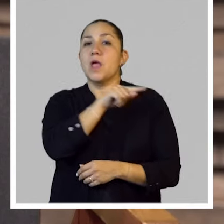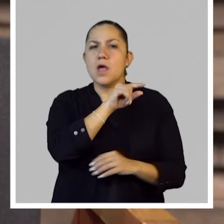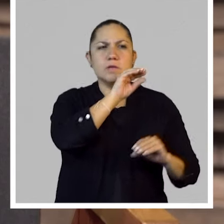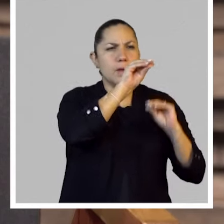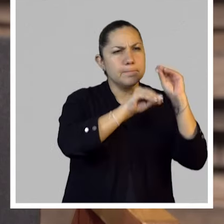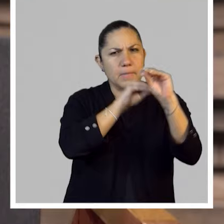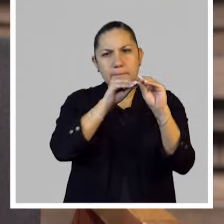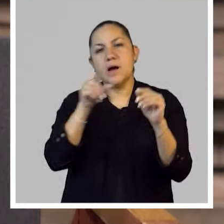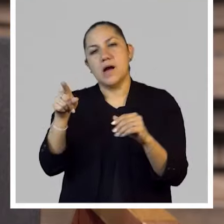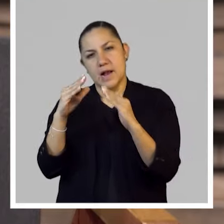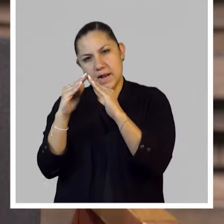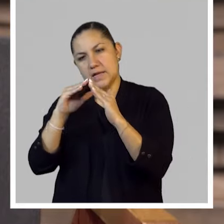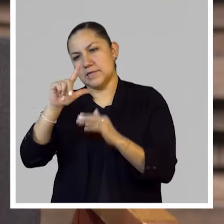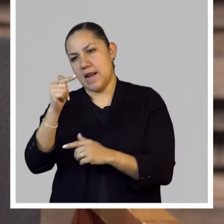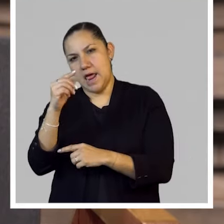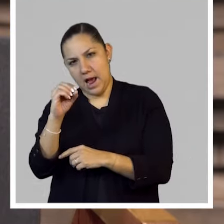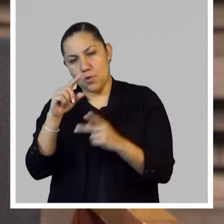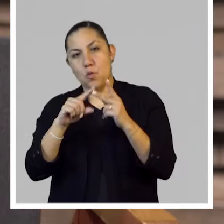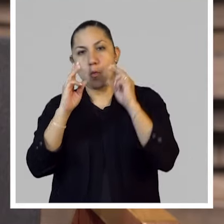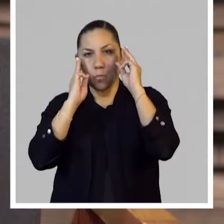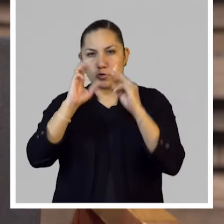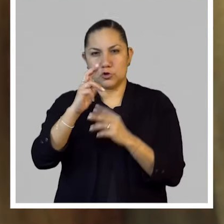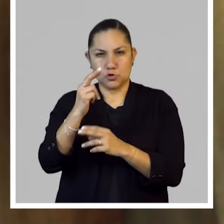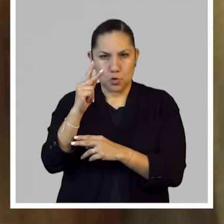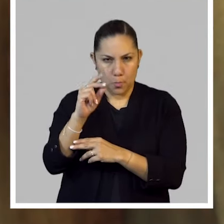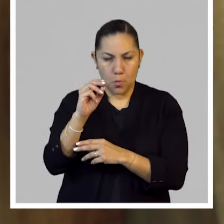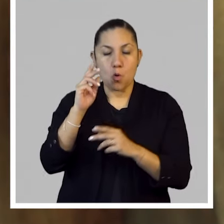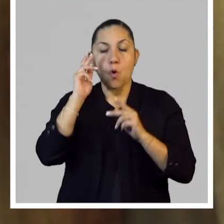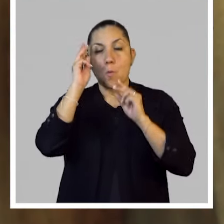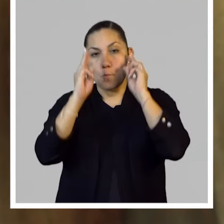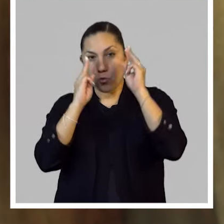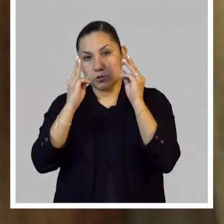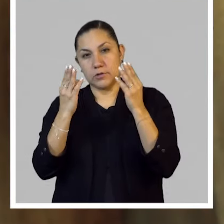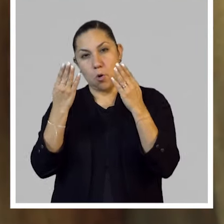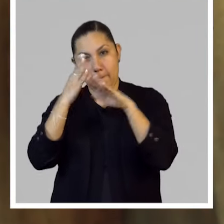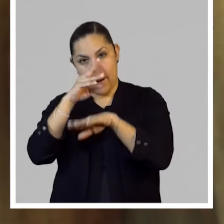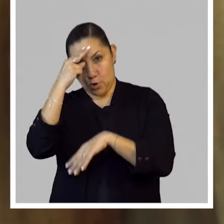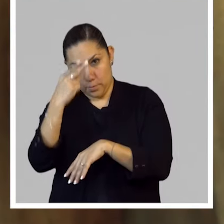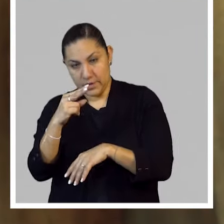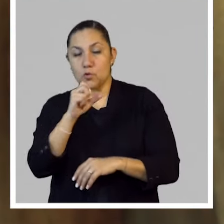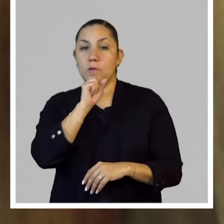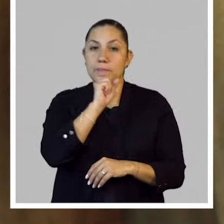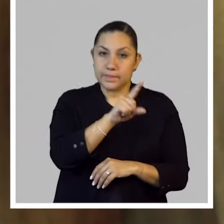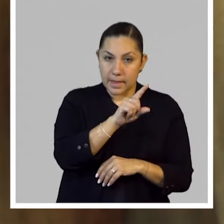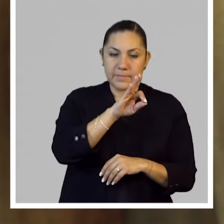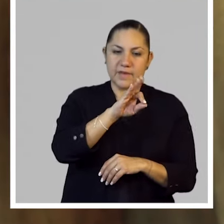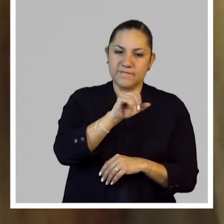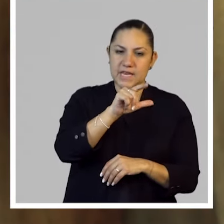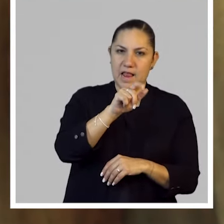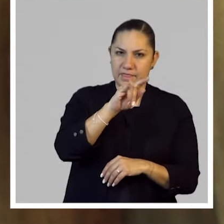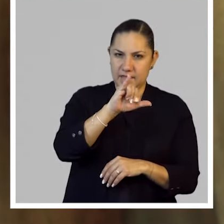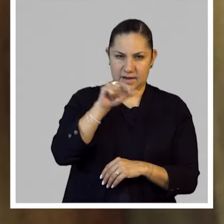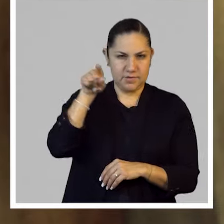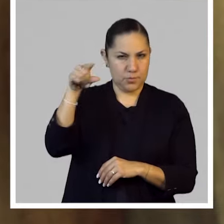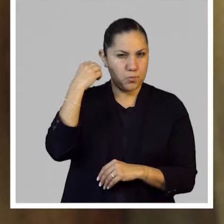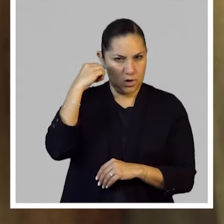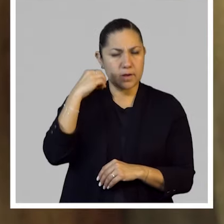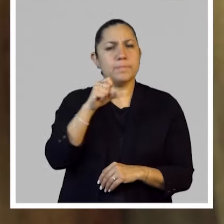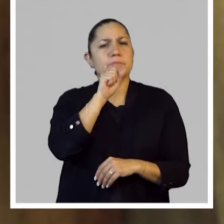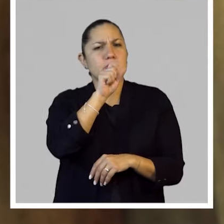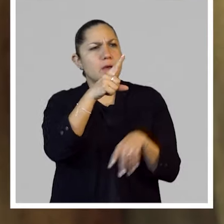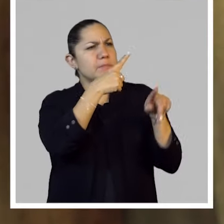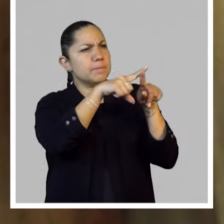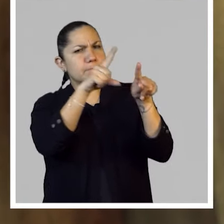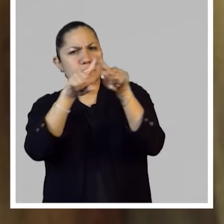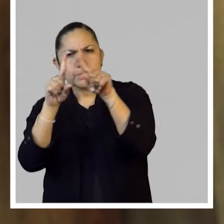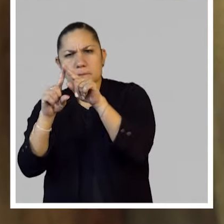ha sido exhibido en Casa del Lago, Museo del Chopo, Museo Banco de México y en el de la Filatelia de Oaxaca, además de diversas